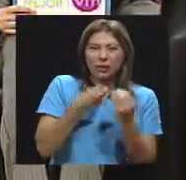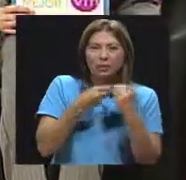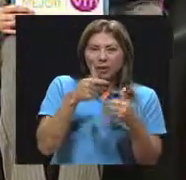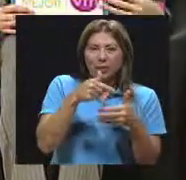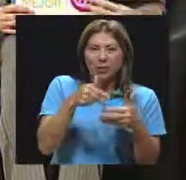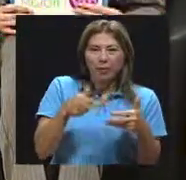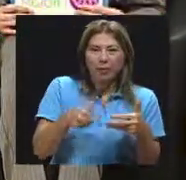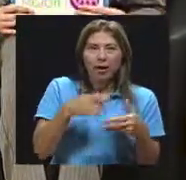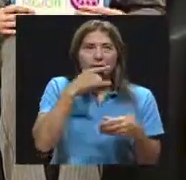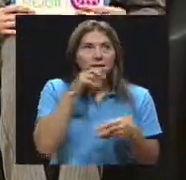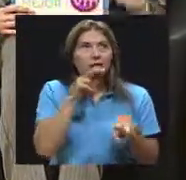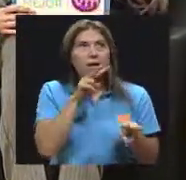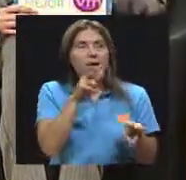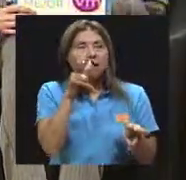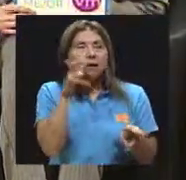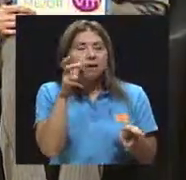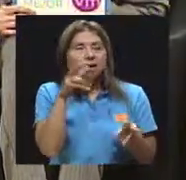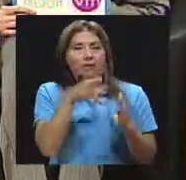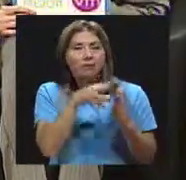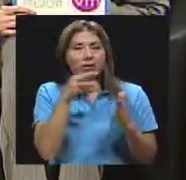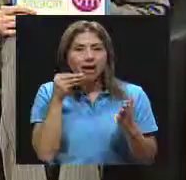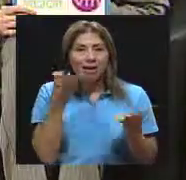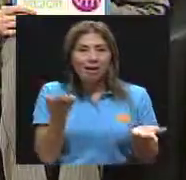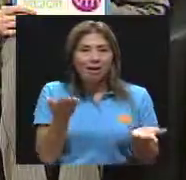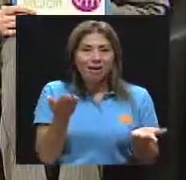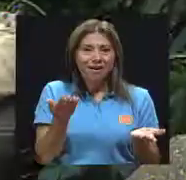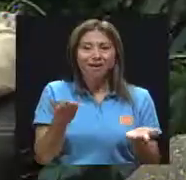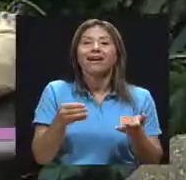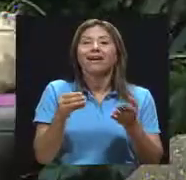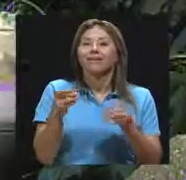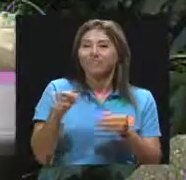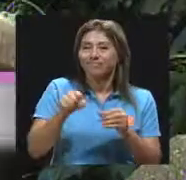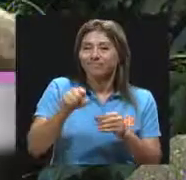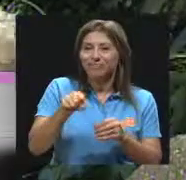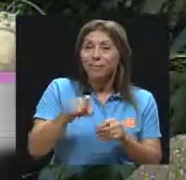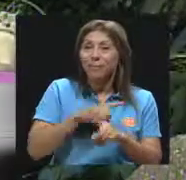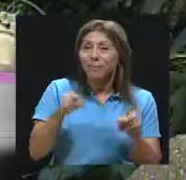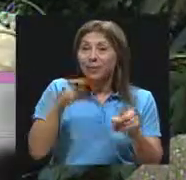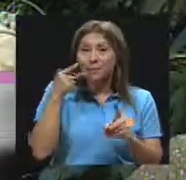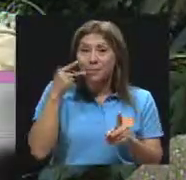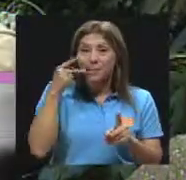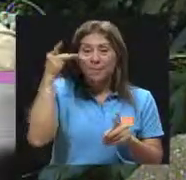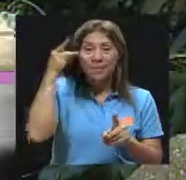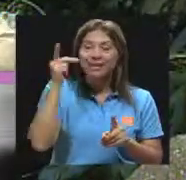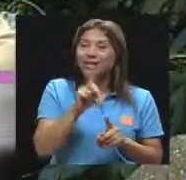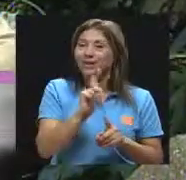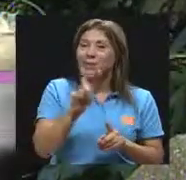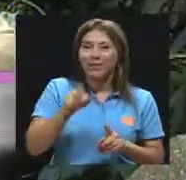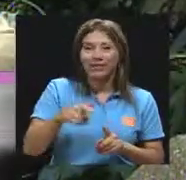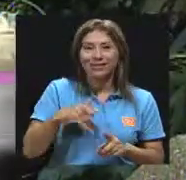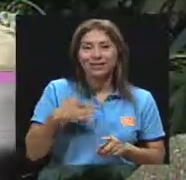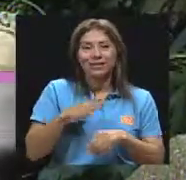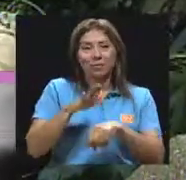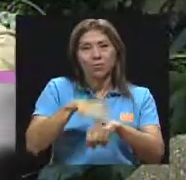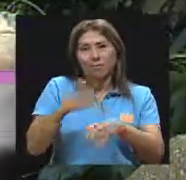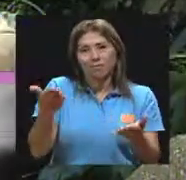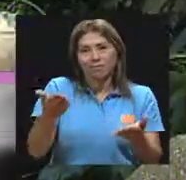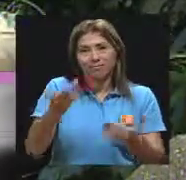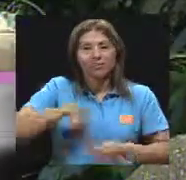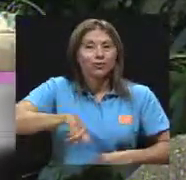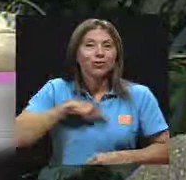hija. Sí, bueno, acá lo importante es que el papá no se sienta culpable, ¿verdad? Porque acá a no se nos ha salido decir tal cosa no me gusta.